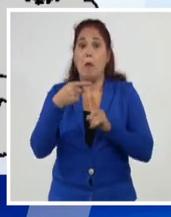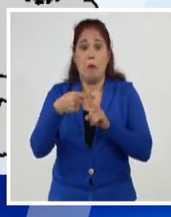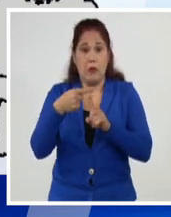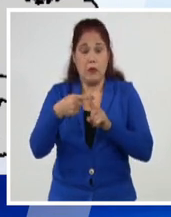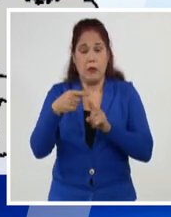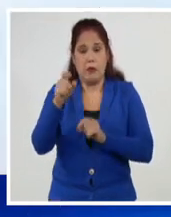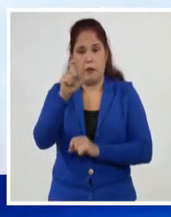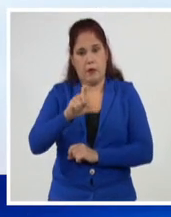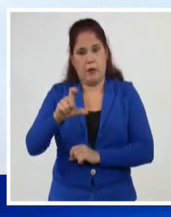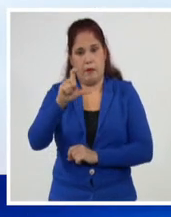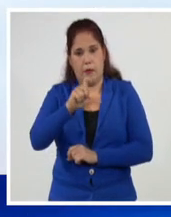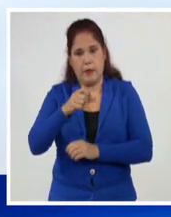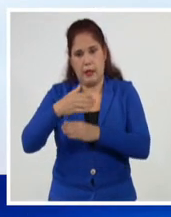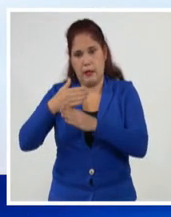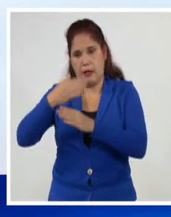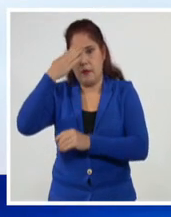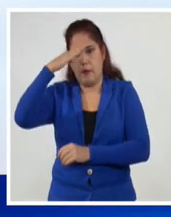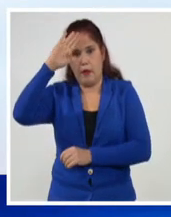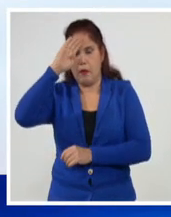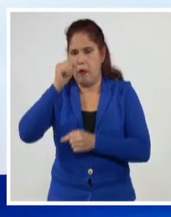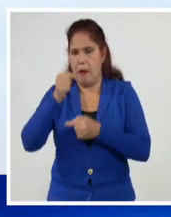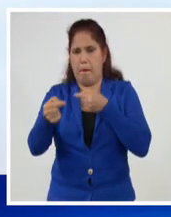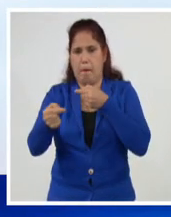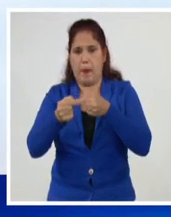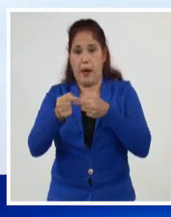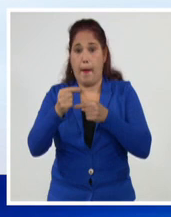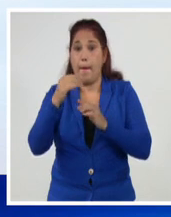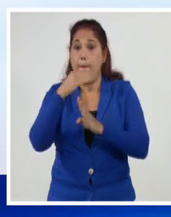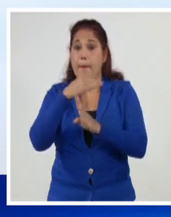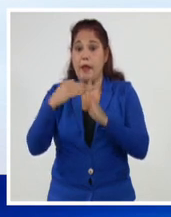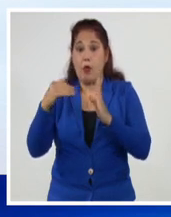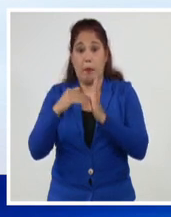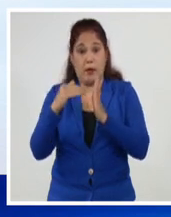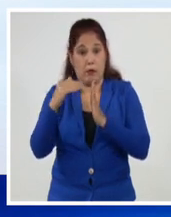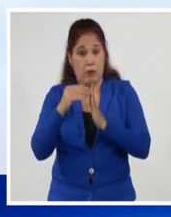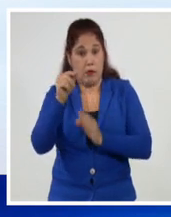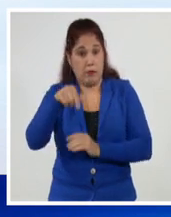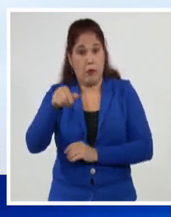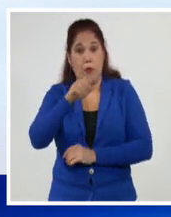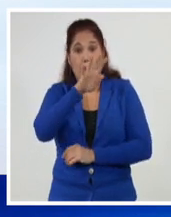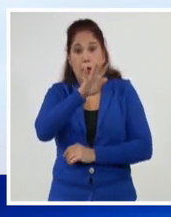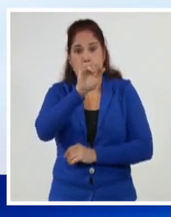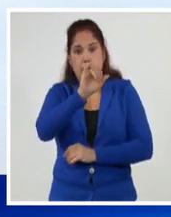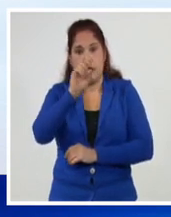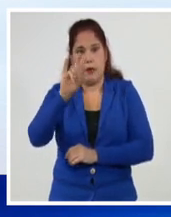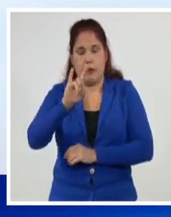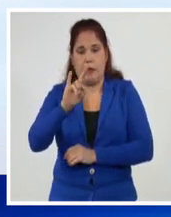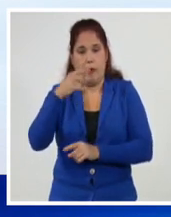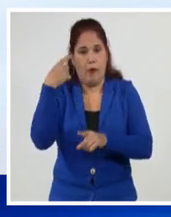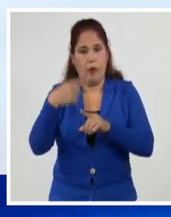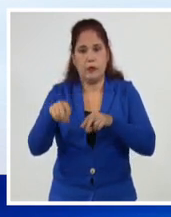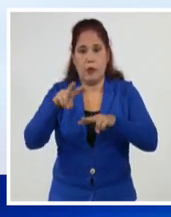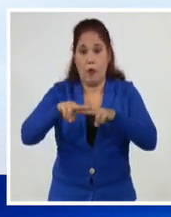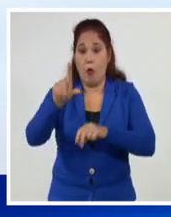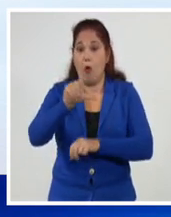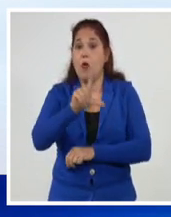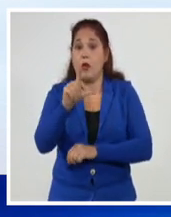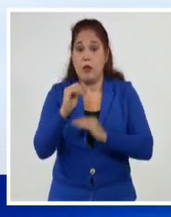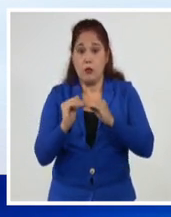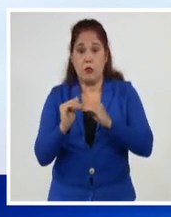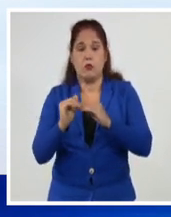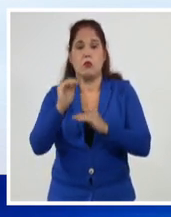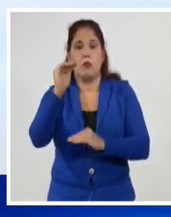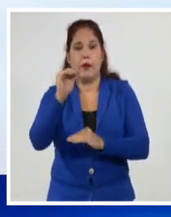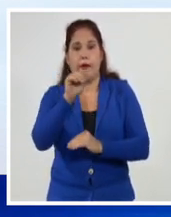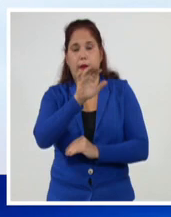Camagüey. También Santiago de Cuba se acercó al medio millar de casos con 469, mientras Holguín superó esa cifra